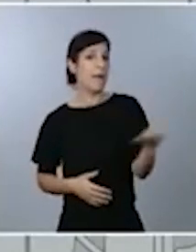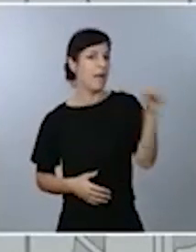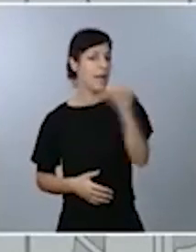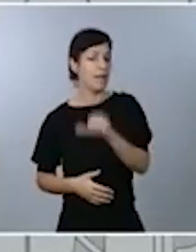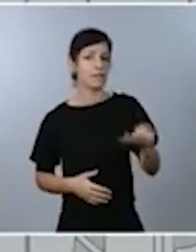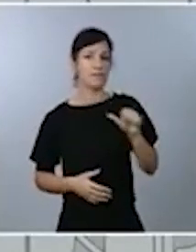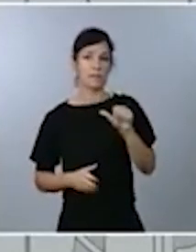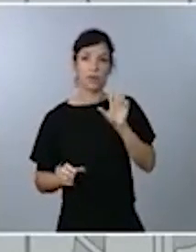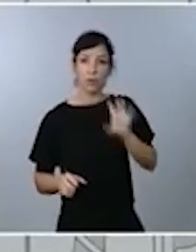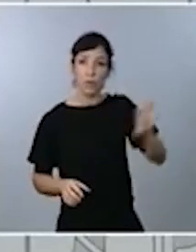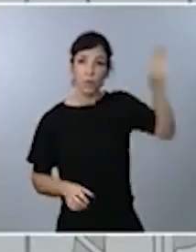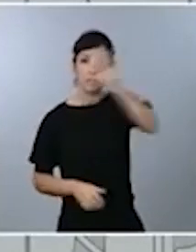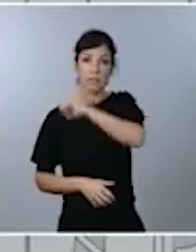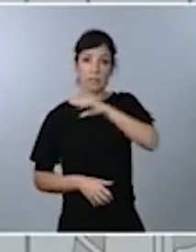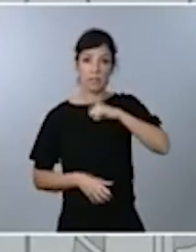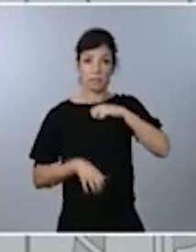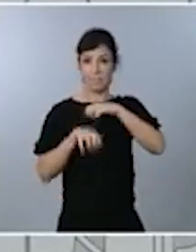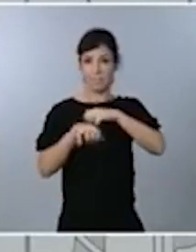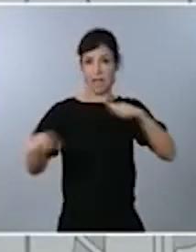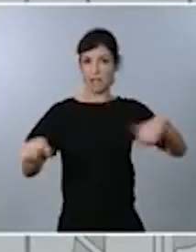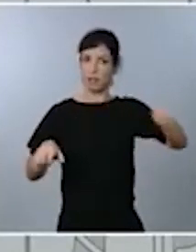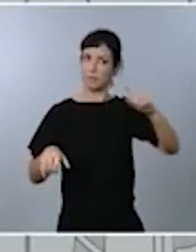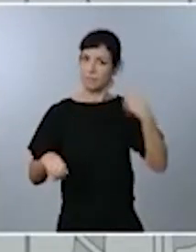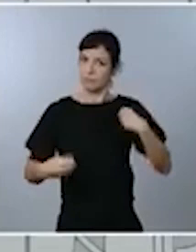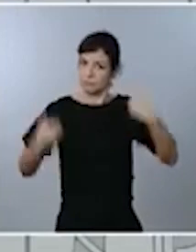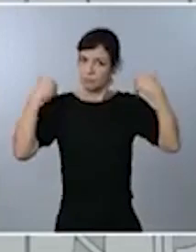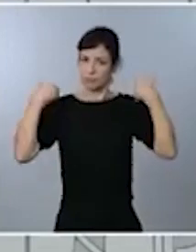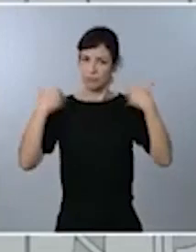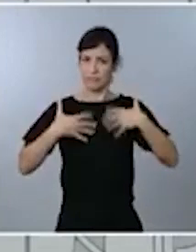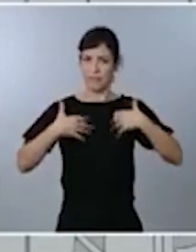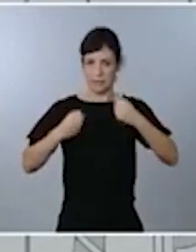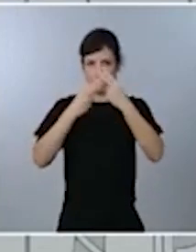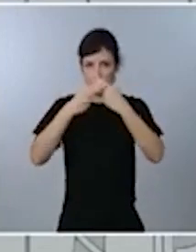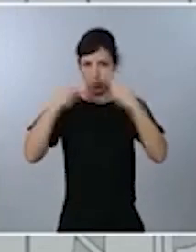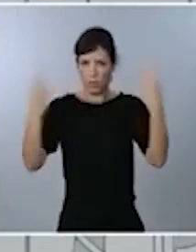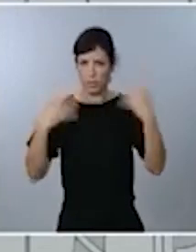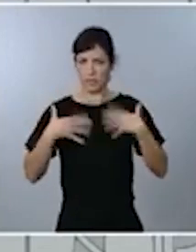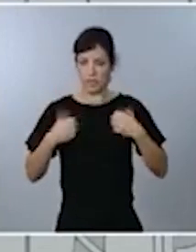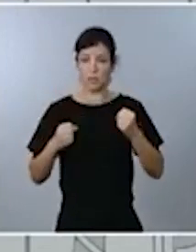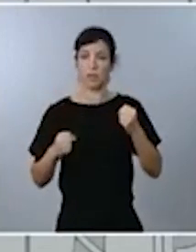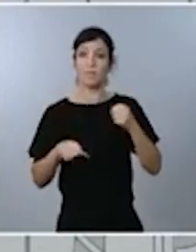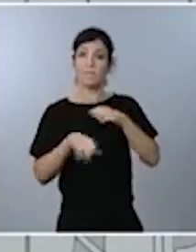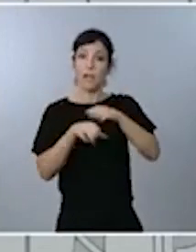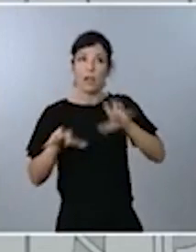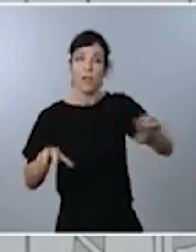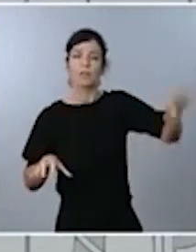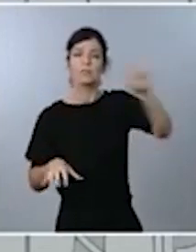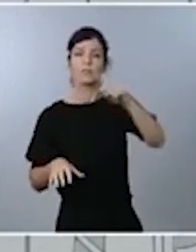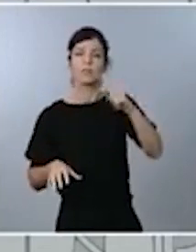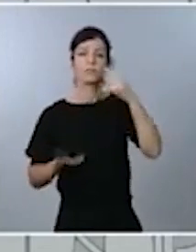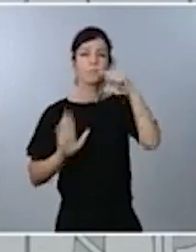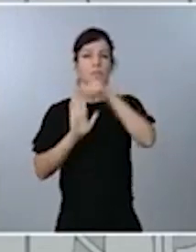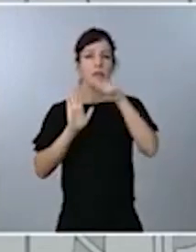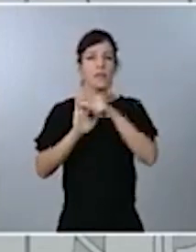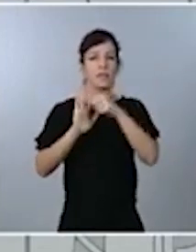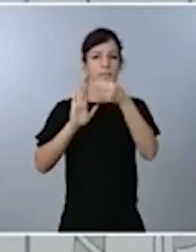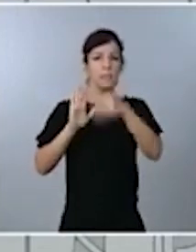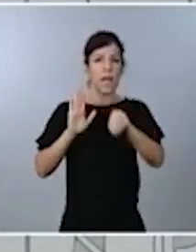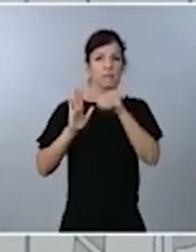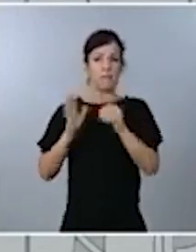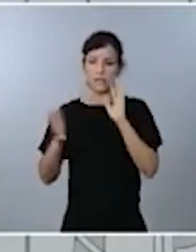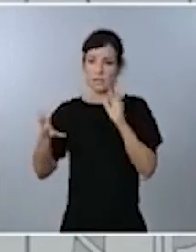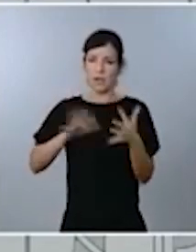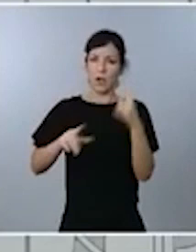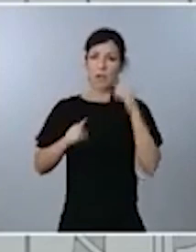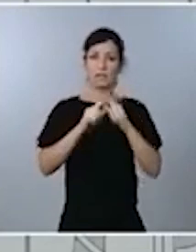que son las competentes en el ámbito sanitario y la salud pública, han venido adoptando medidas suplementarias para frenar los contagios.